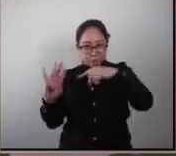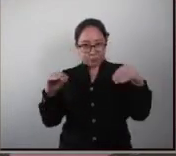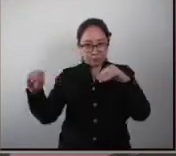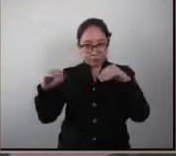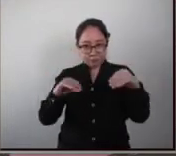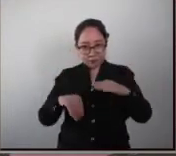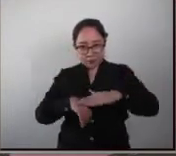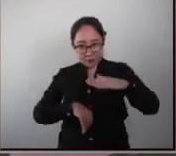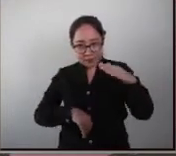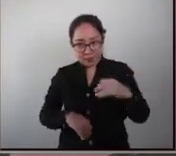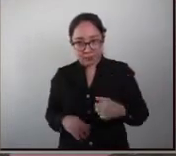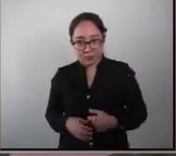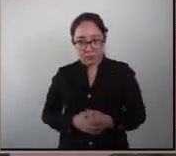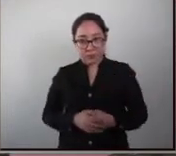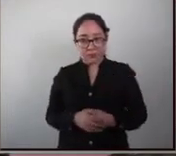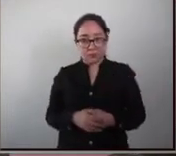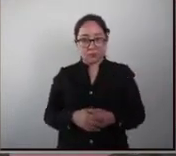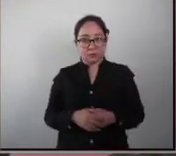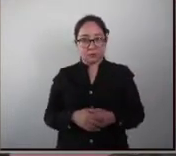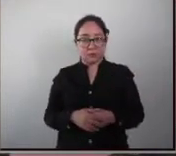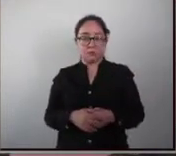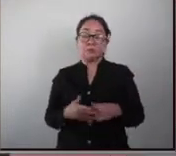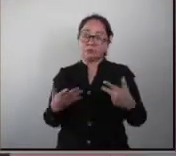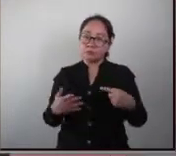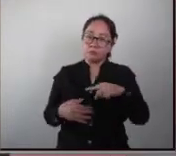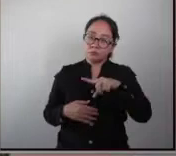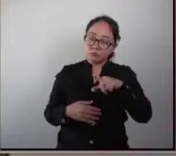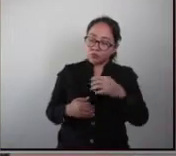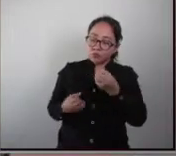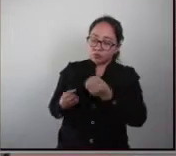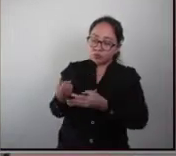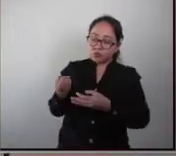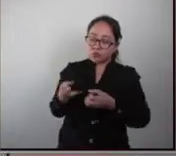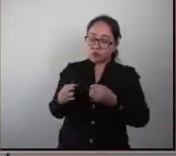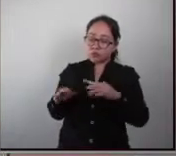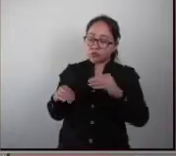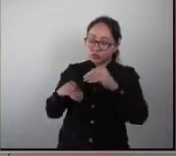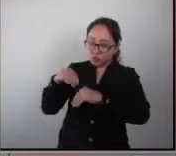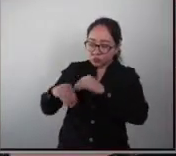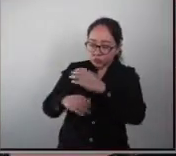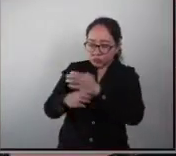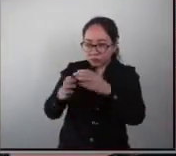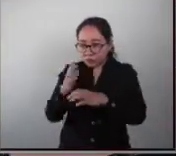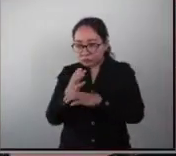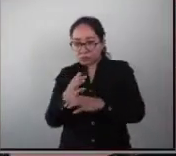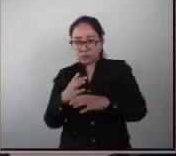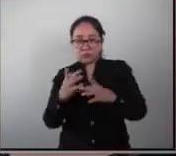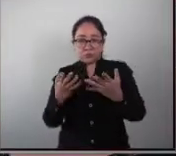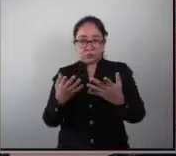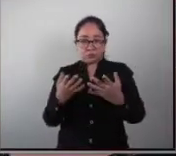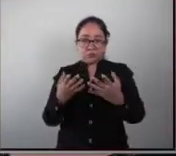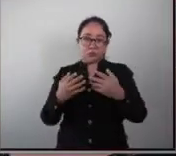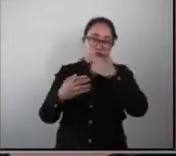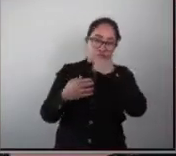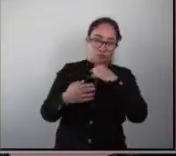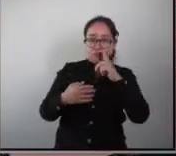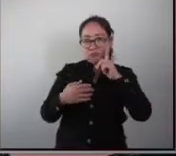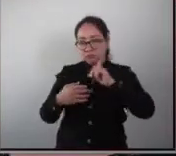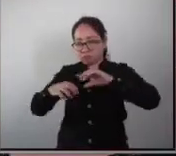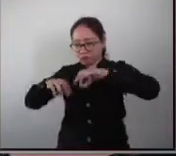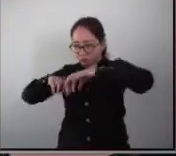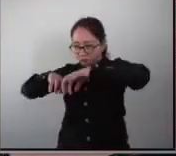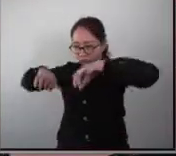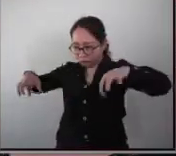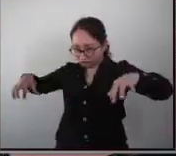y entonces se van haciendo estimulaciones pues ya se van separando hembras machos